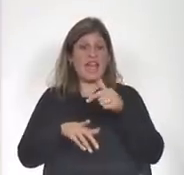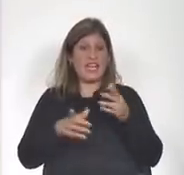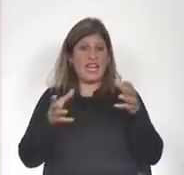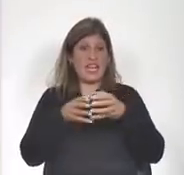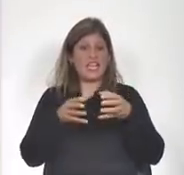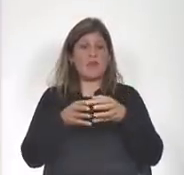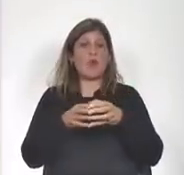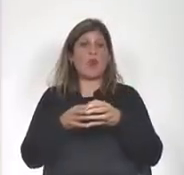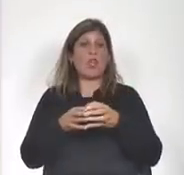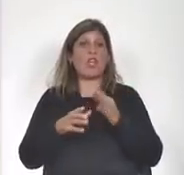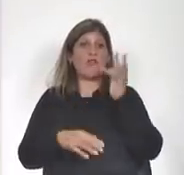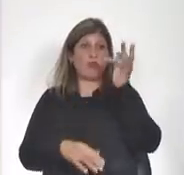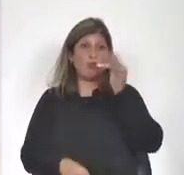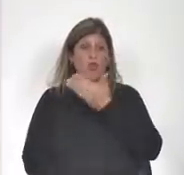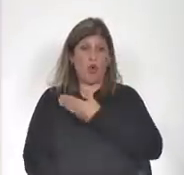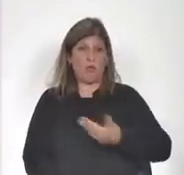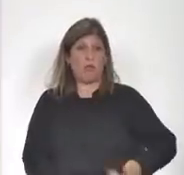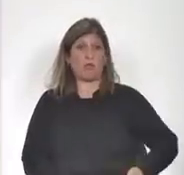esa es una primera pregunta